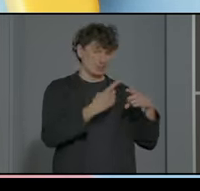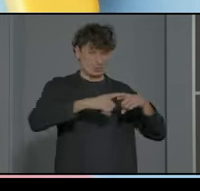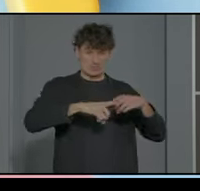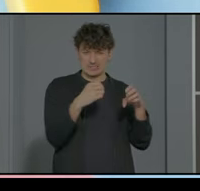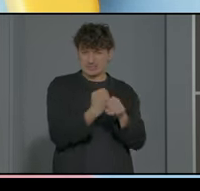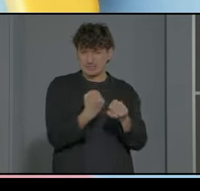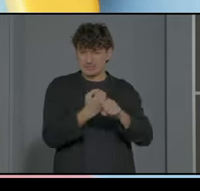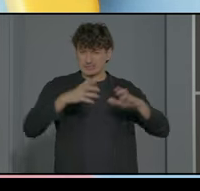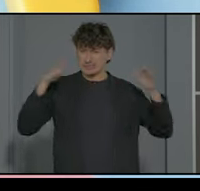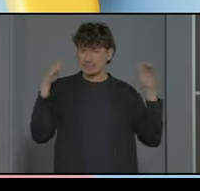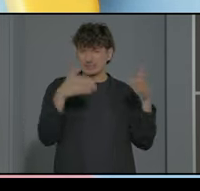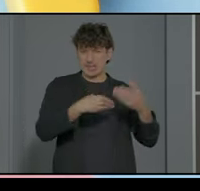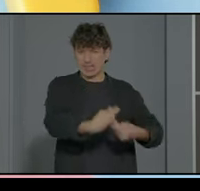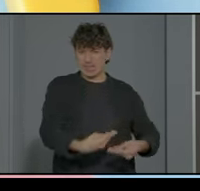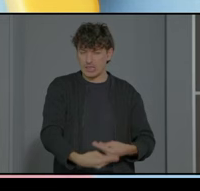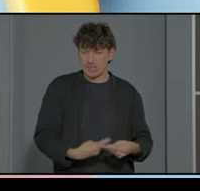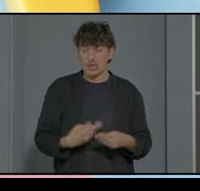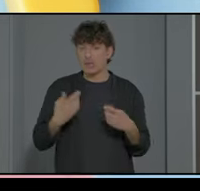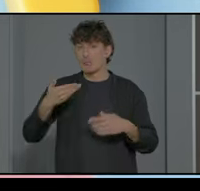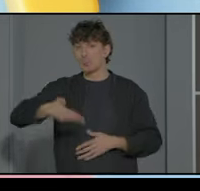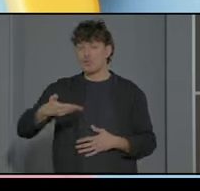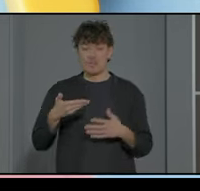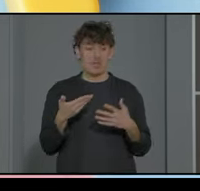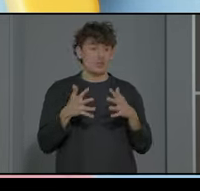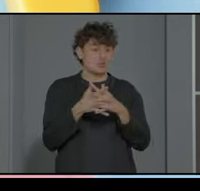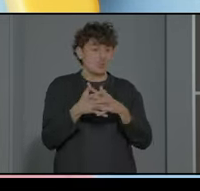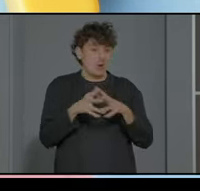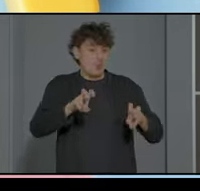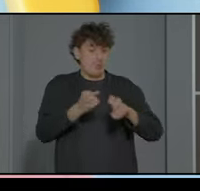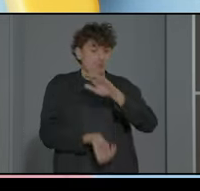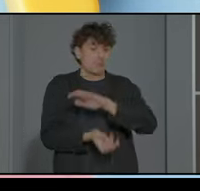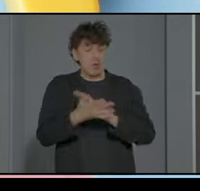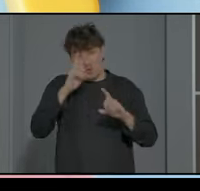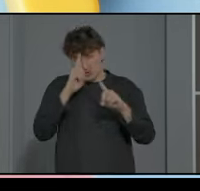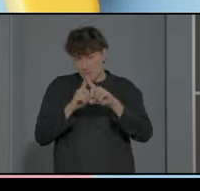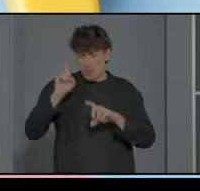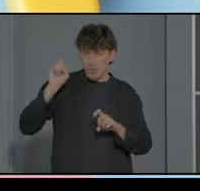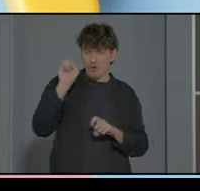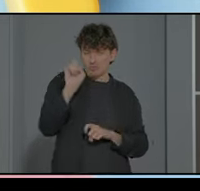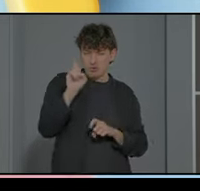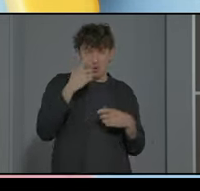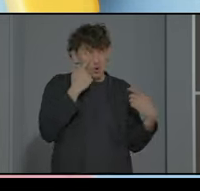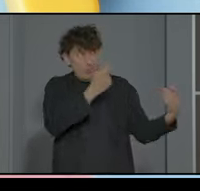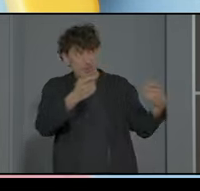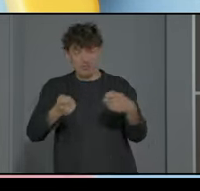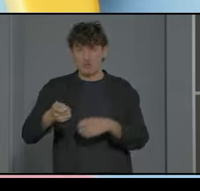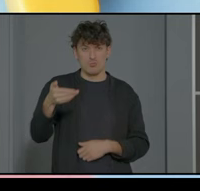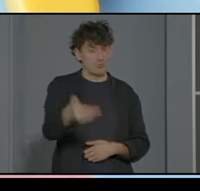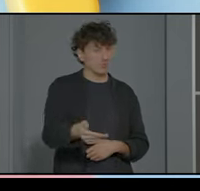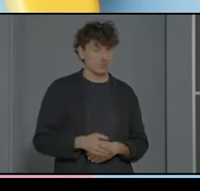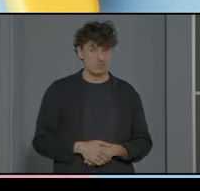es importante crear nuevas estructuras para coordinar coordinarnos con el profesorado fundamental fundamental porque